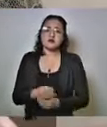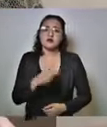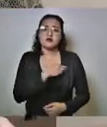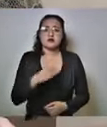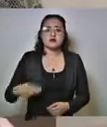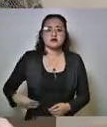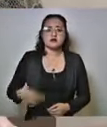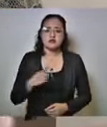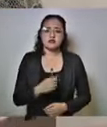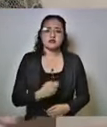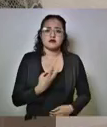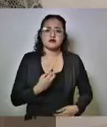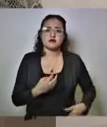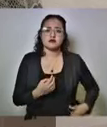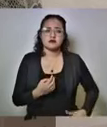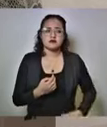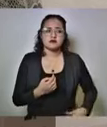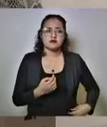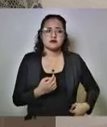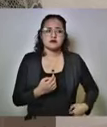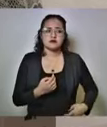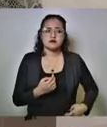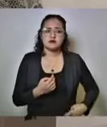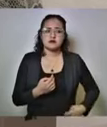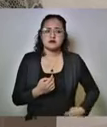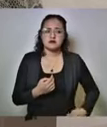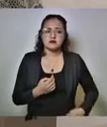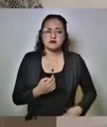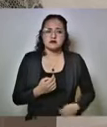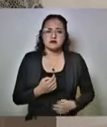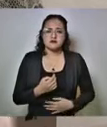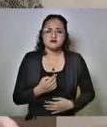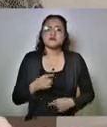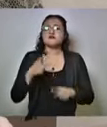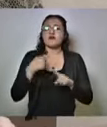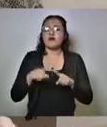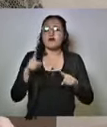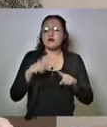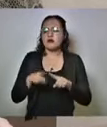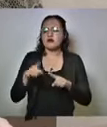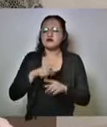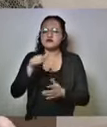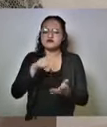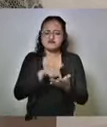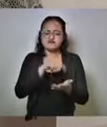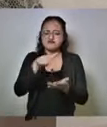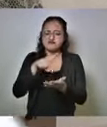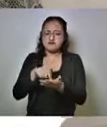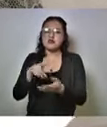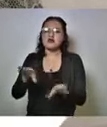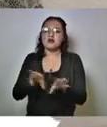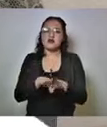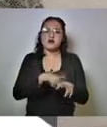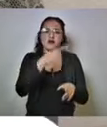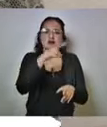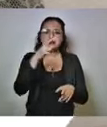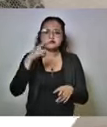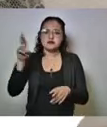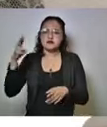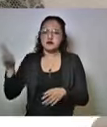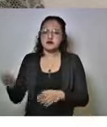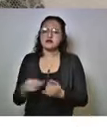Tehuacán toda una gama de establecimientos, sobre todo el giro de restaurantes